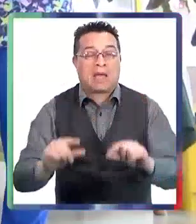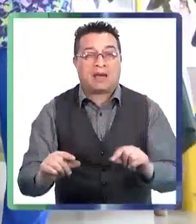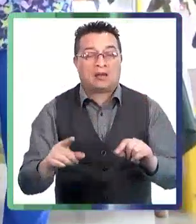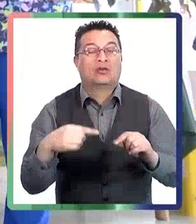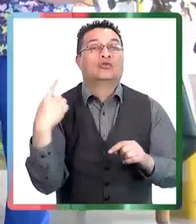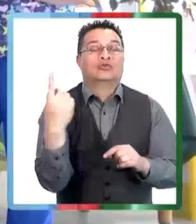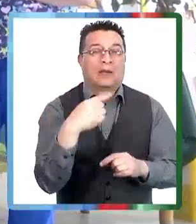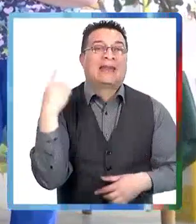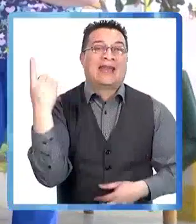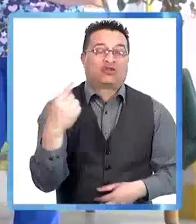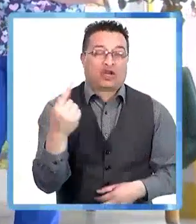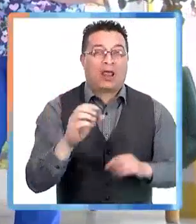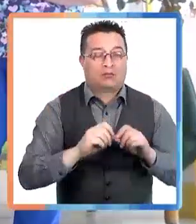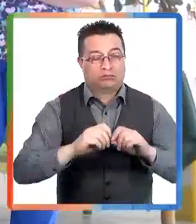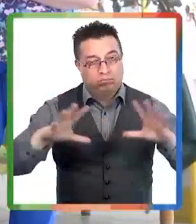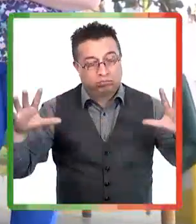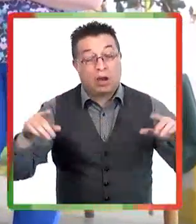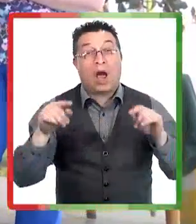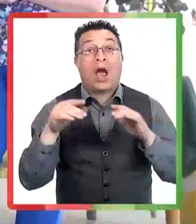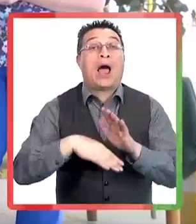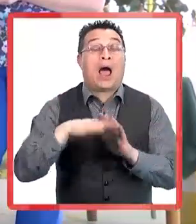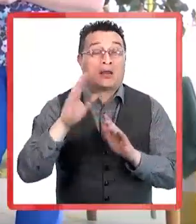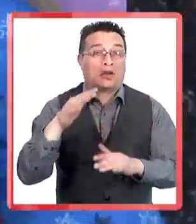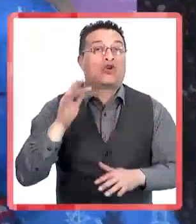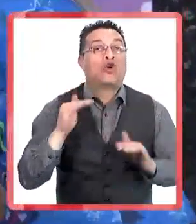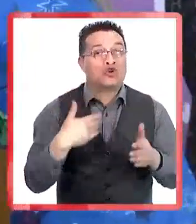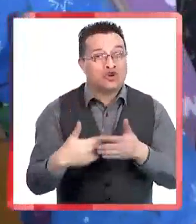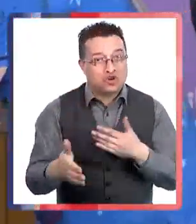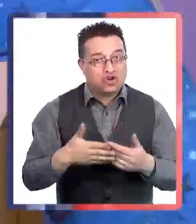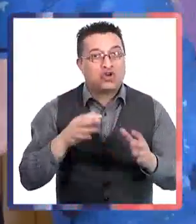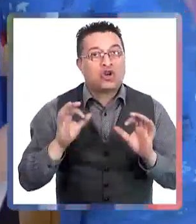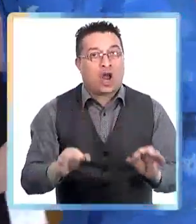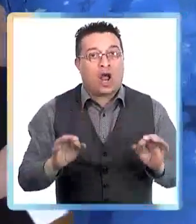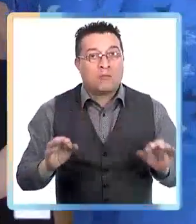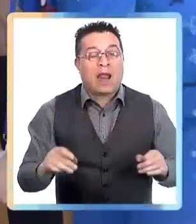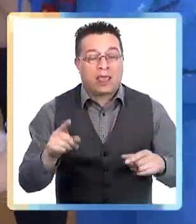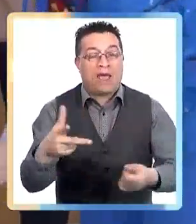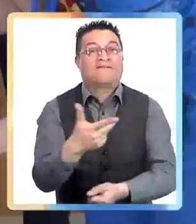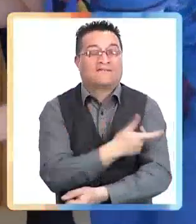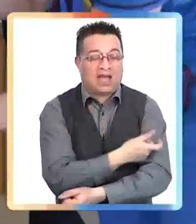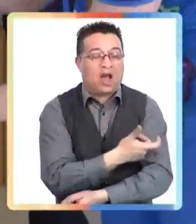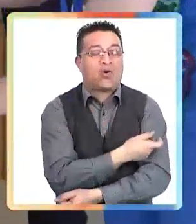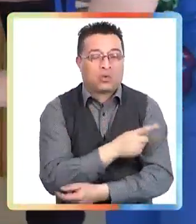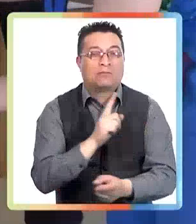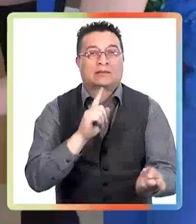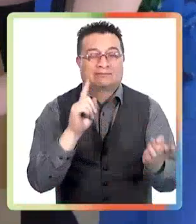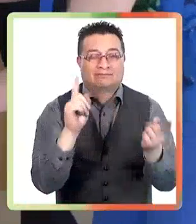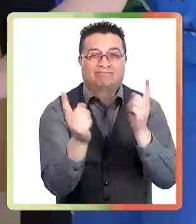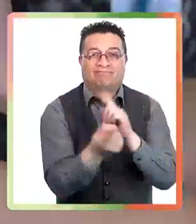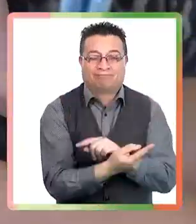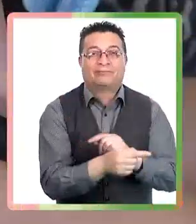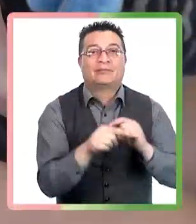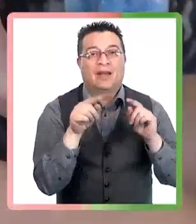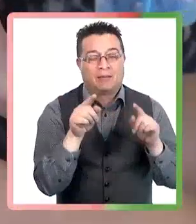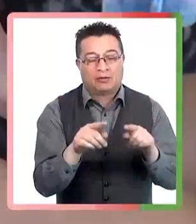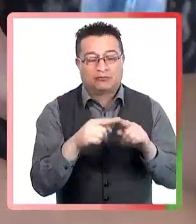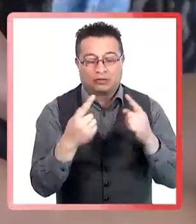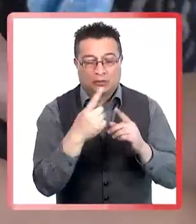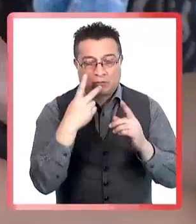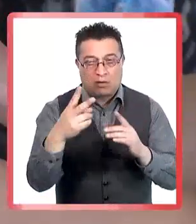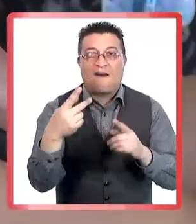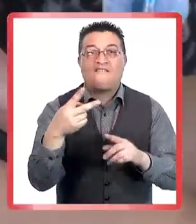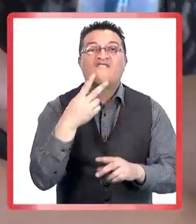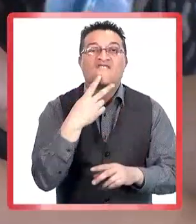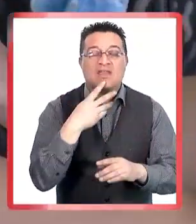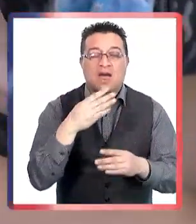expectativa de vida, las secuelas, la mortalidad. Y si hay algo que ha demostrado la vacuna COVID en los niños, es su